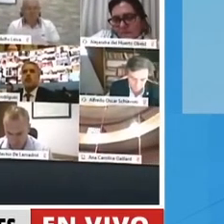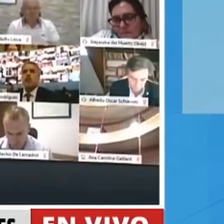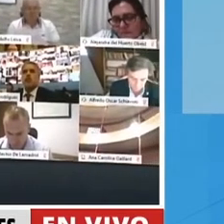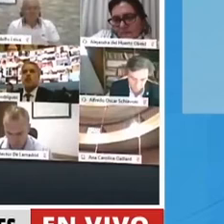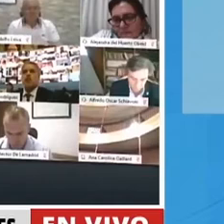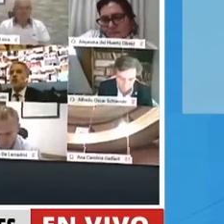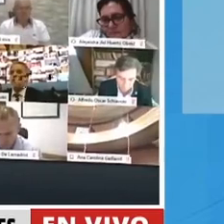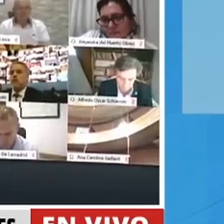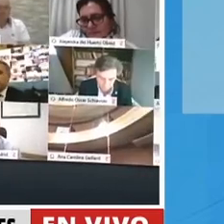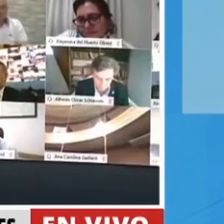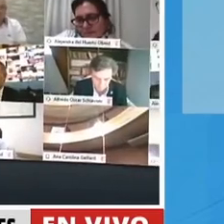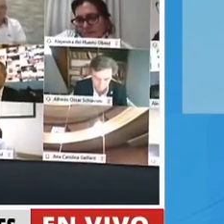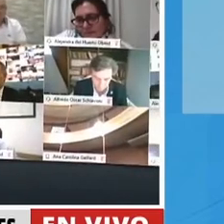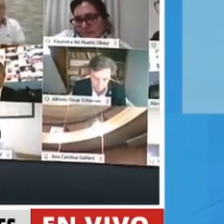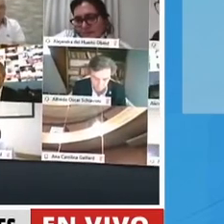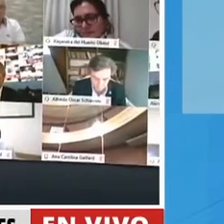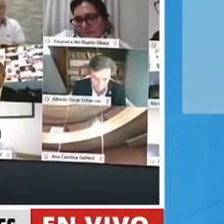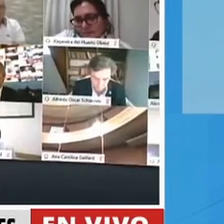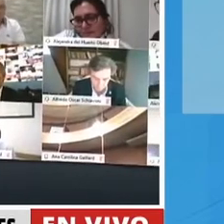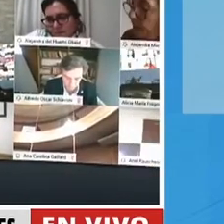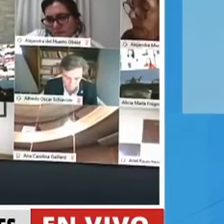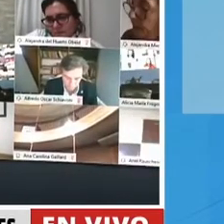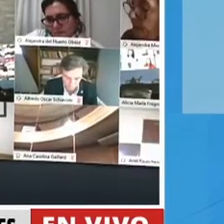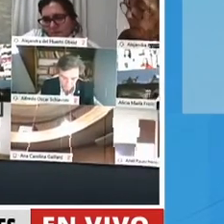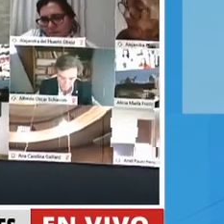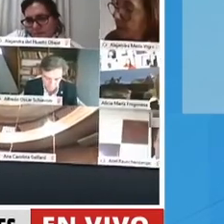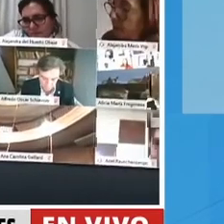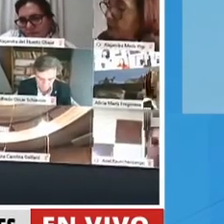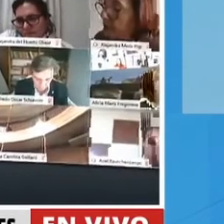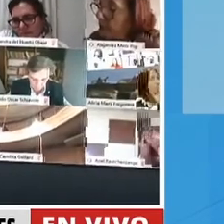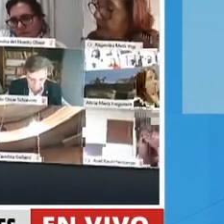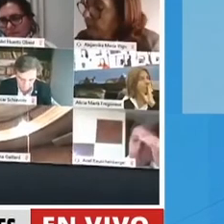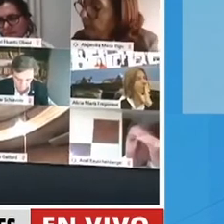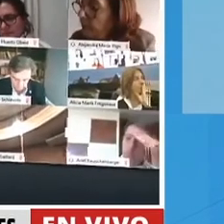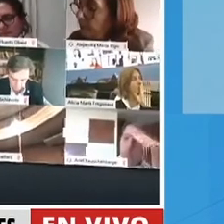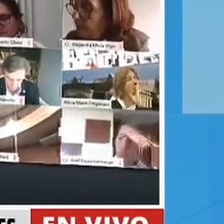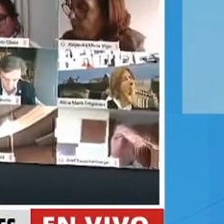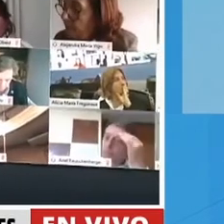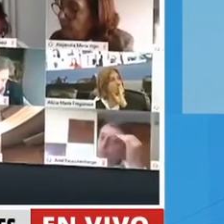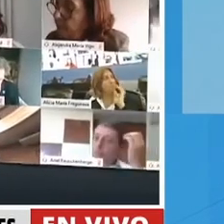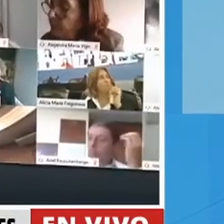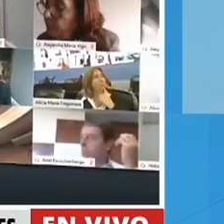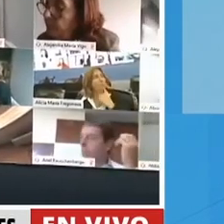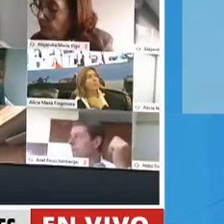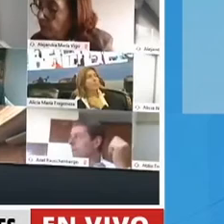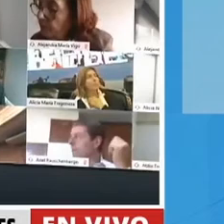para viabilizar la reducción de los salarios